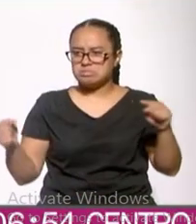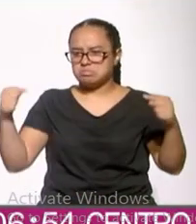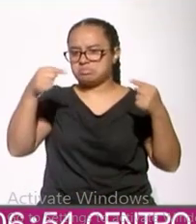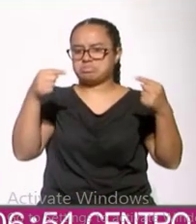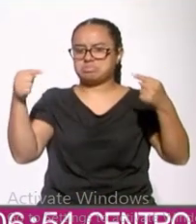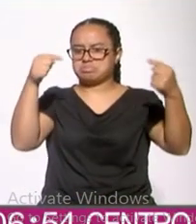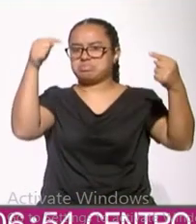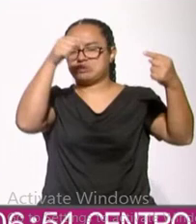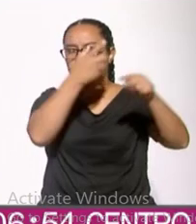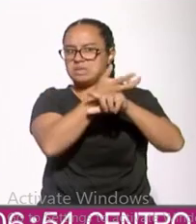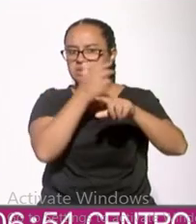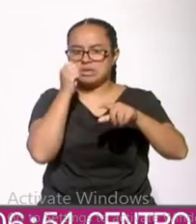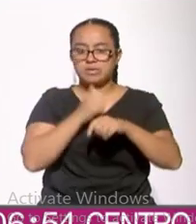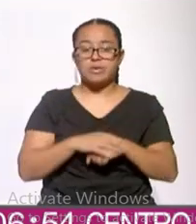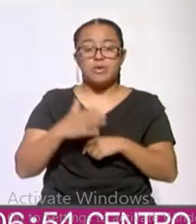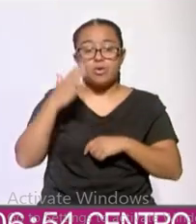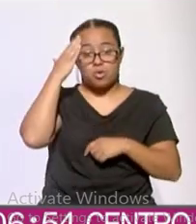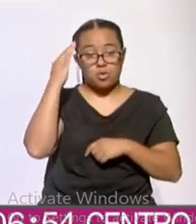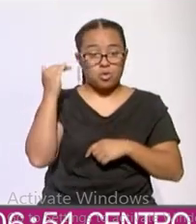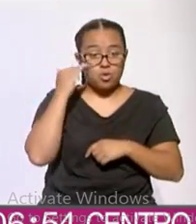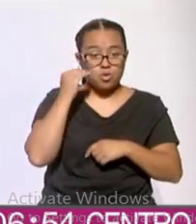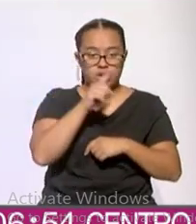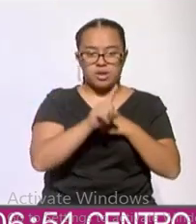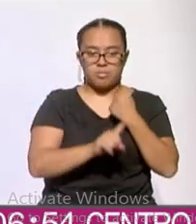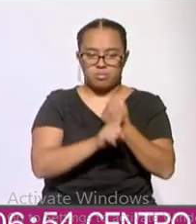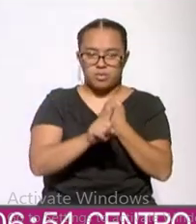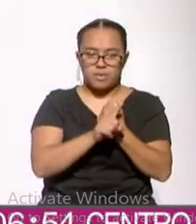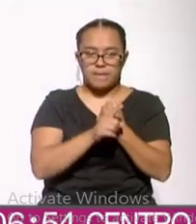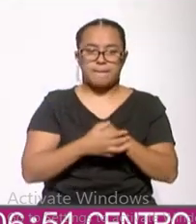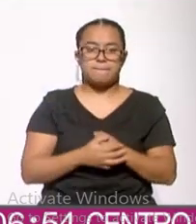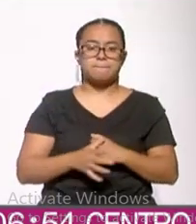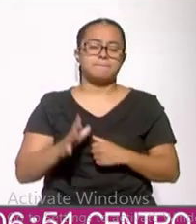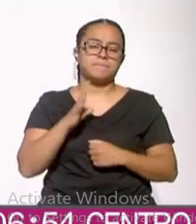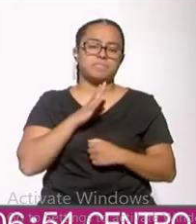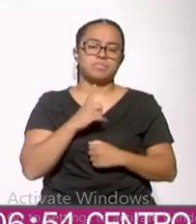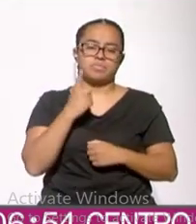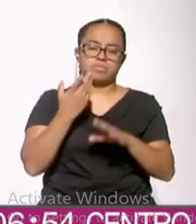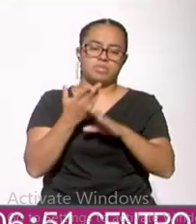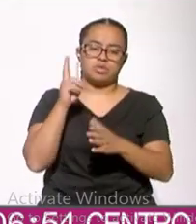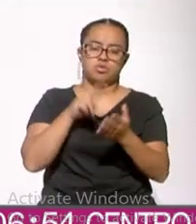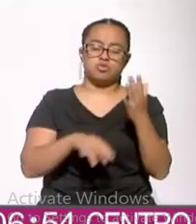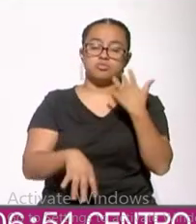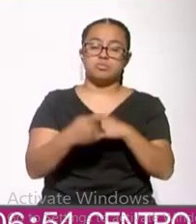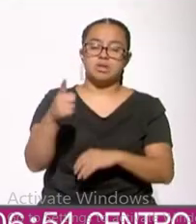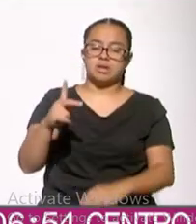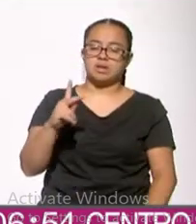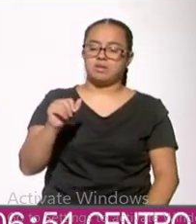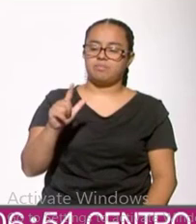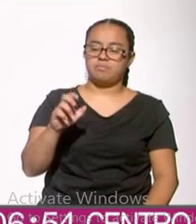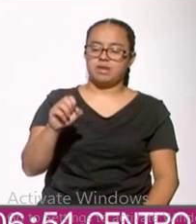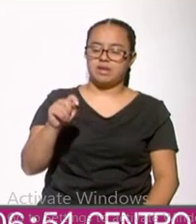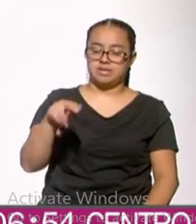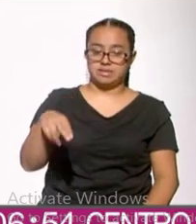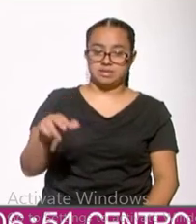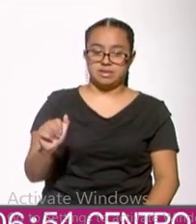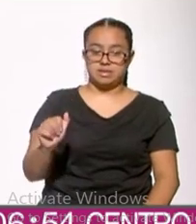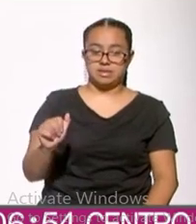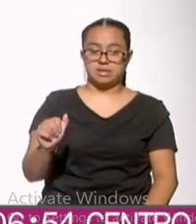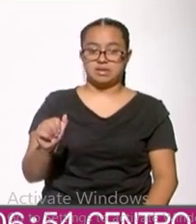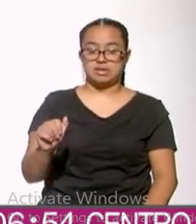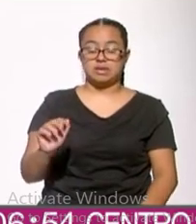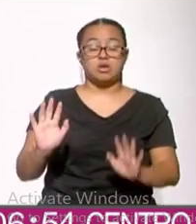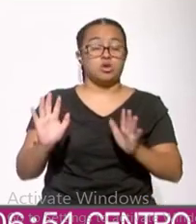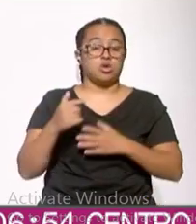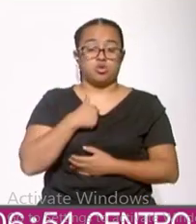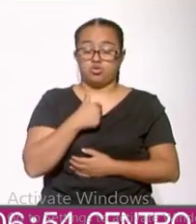El conflicto con Corea en su momento. Aquí hubo un evento en el 14 con Palestina. Yo, digamos, sin hacer